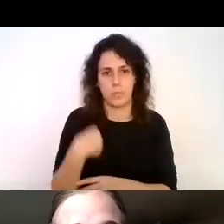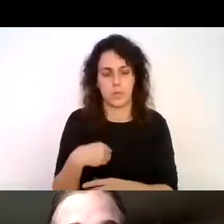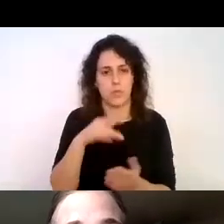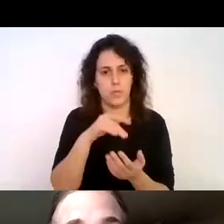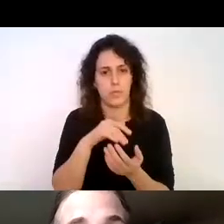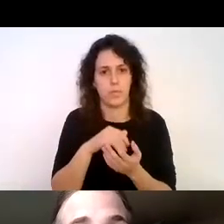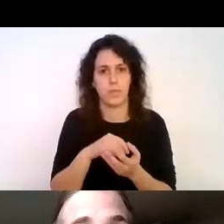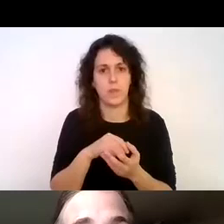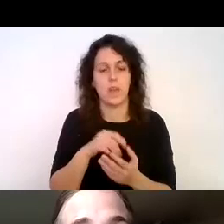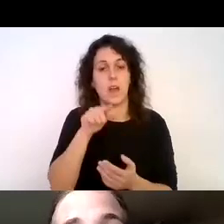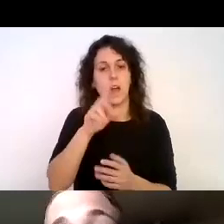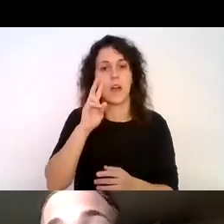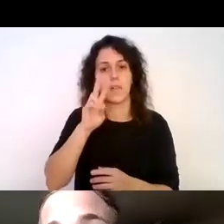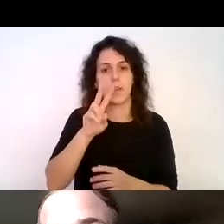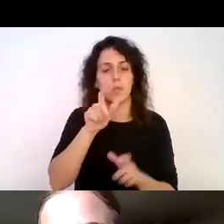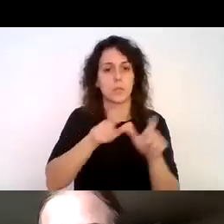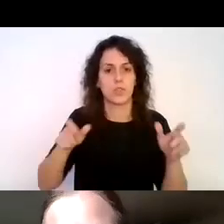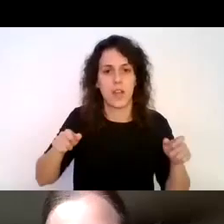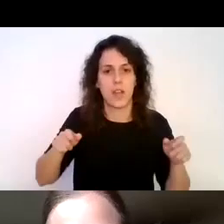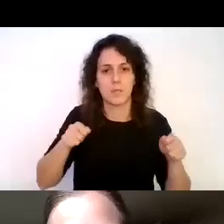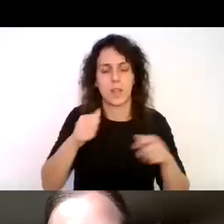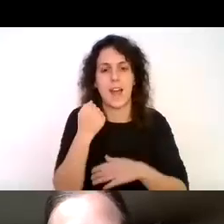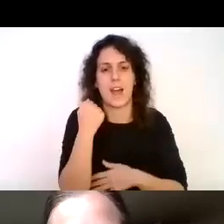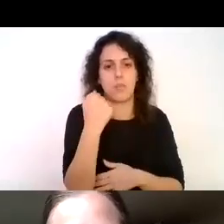donde vemos gente ayudándose